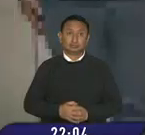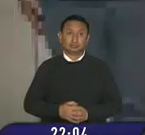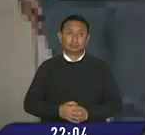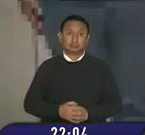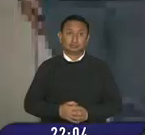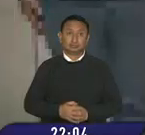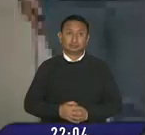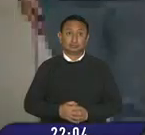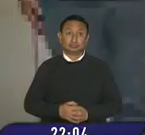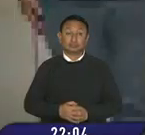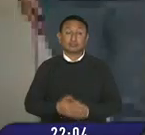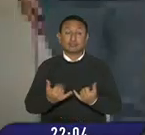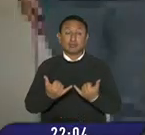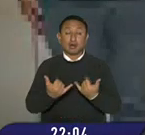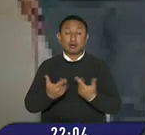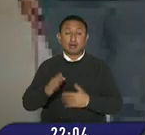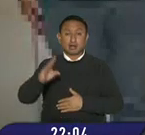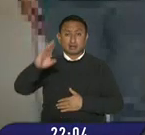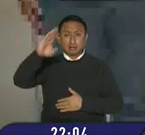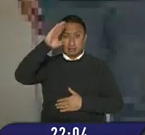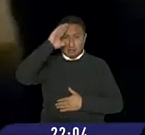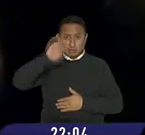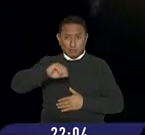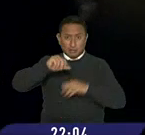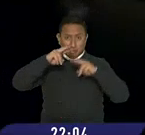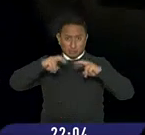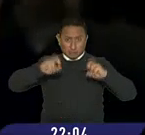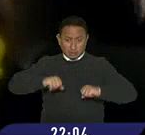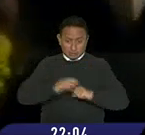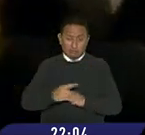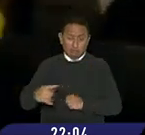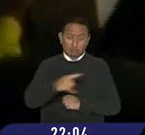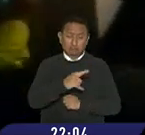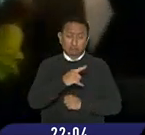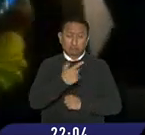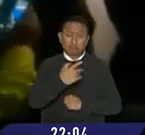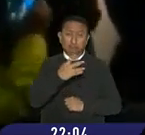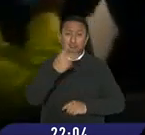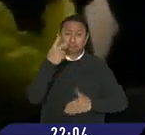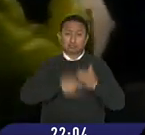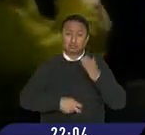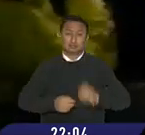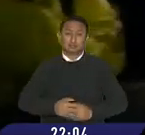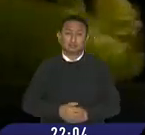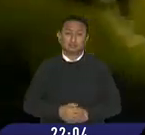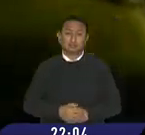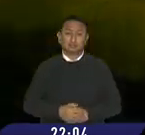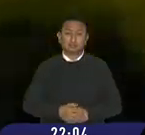El grado lo determinará la investigación. En Quito informó Iván Casamen.